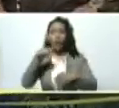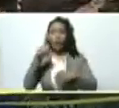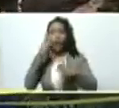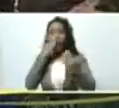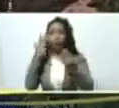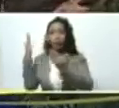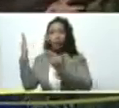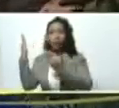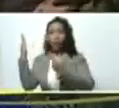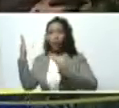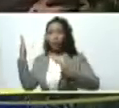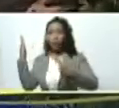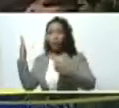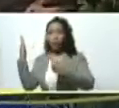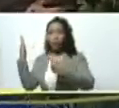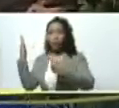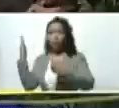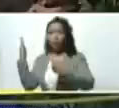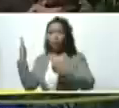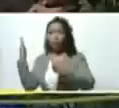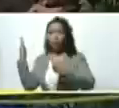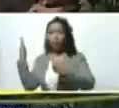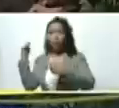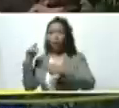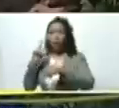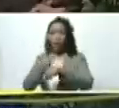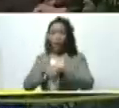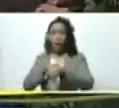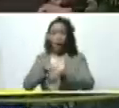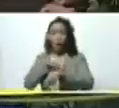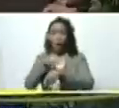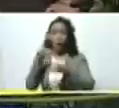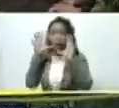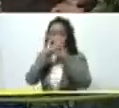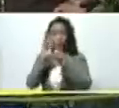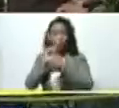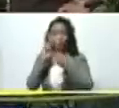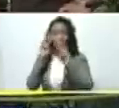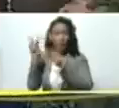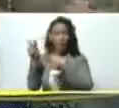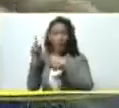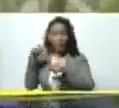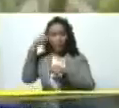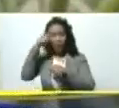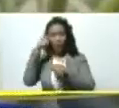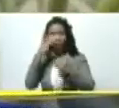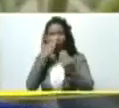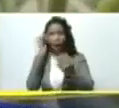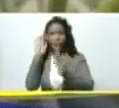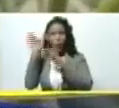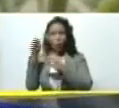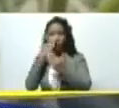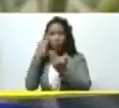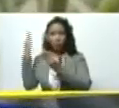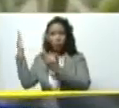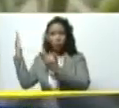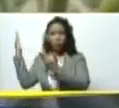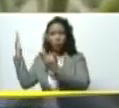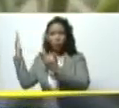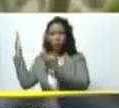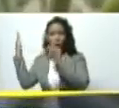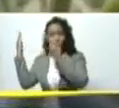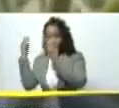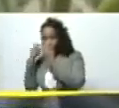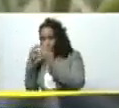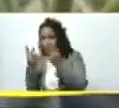presenciando presidente usted por la hora de la noche no lo ve pero hoy está presenciándolo a través de las imágenes de apoyo lo invitamos para que pueda venir al